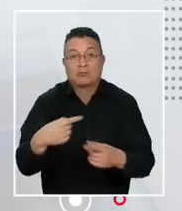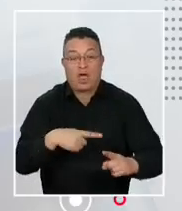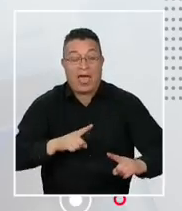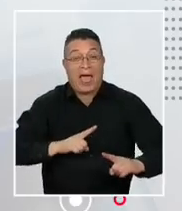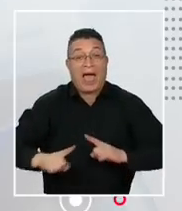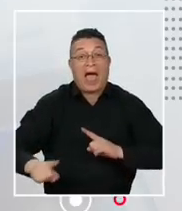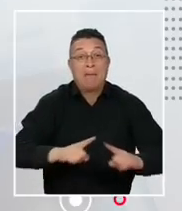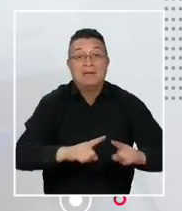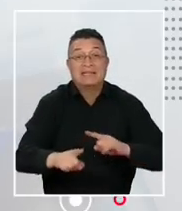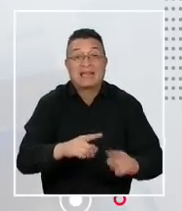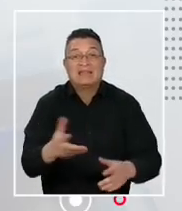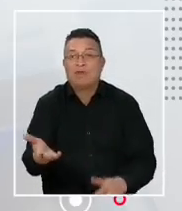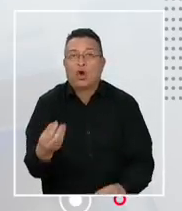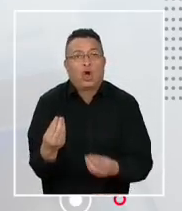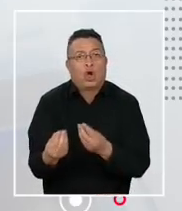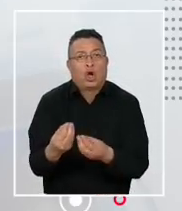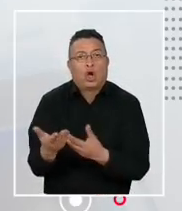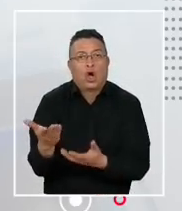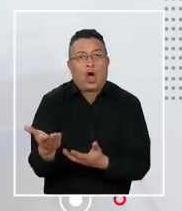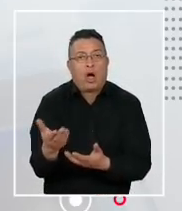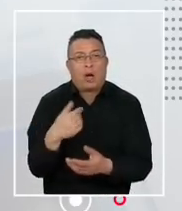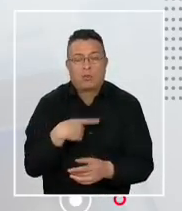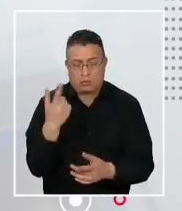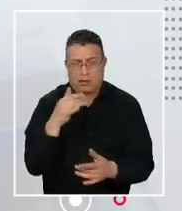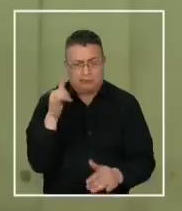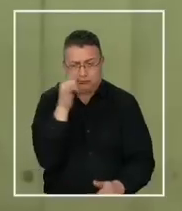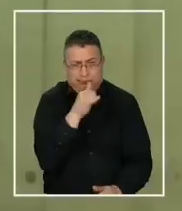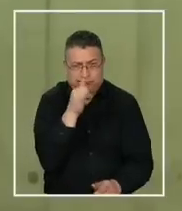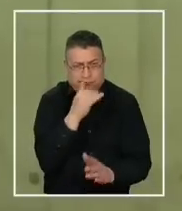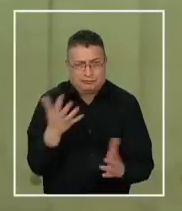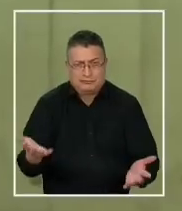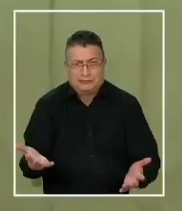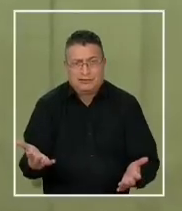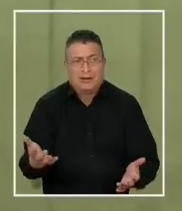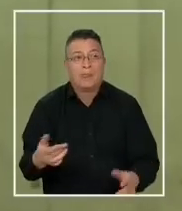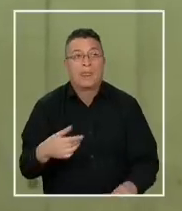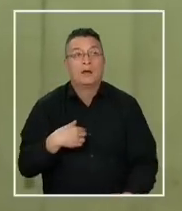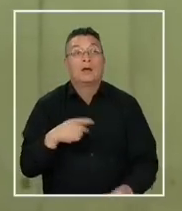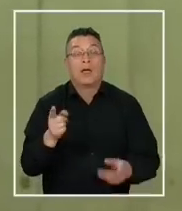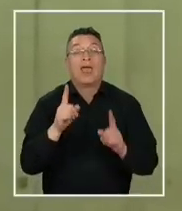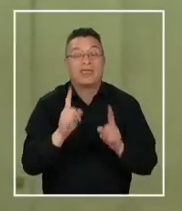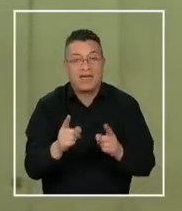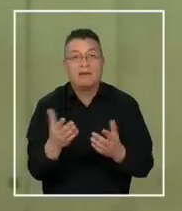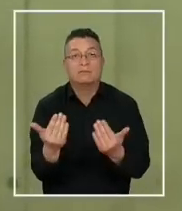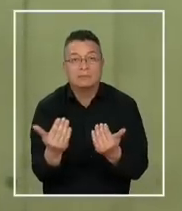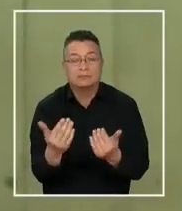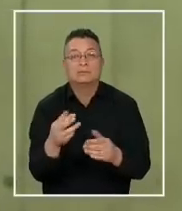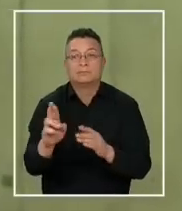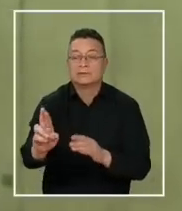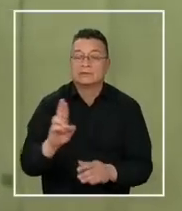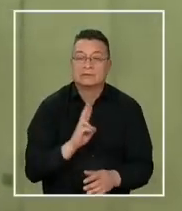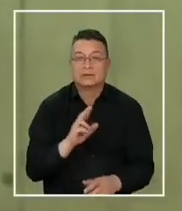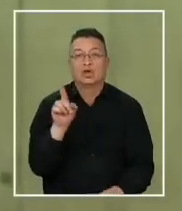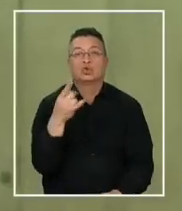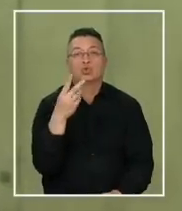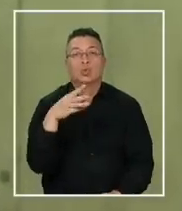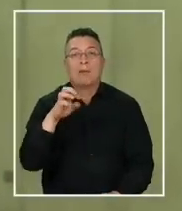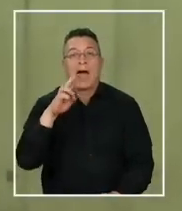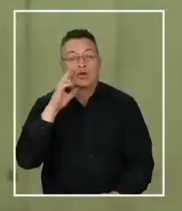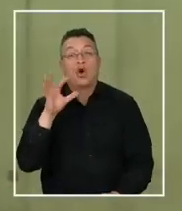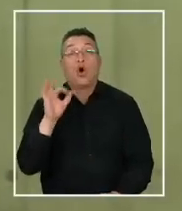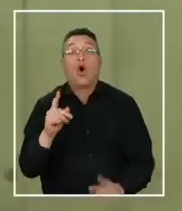administrativo tan irregular? ¿No correspondía esperar los resultados de estos sumarios o mejor había que adelantarse?